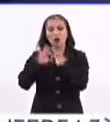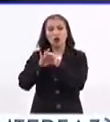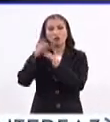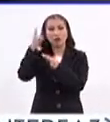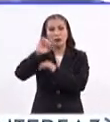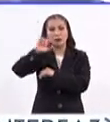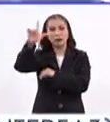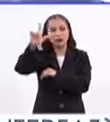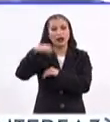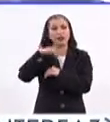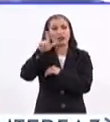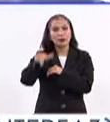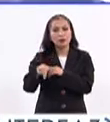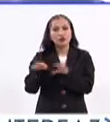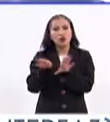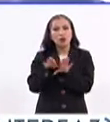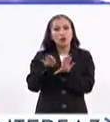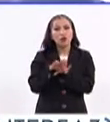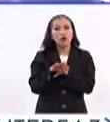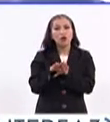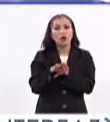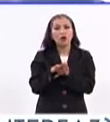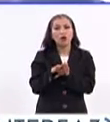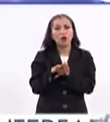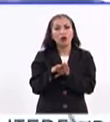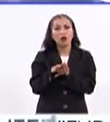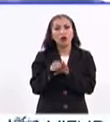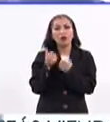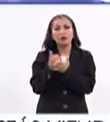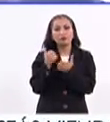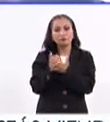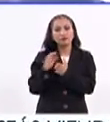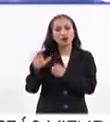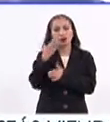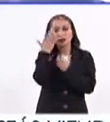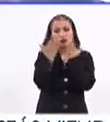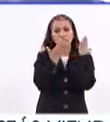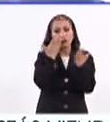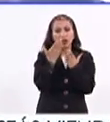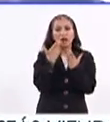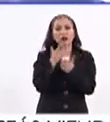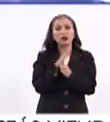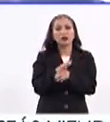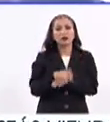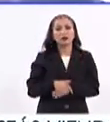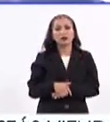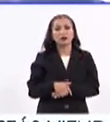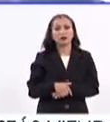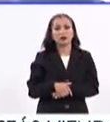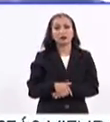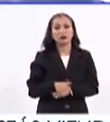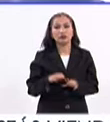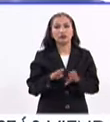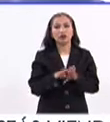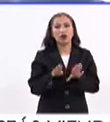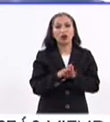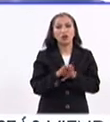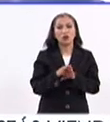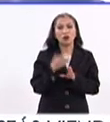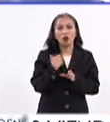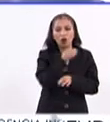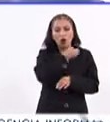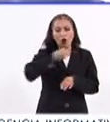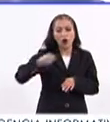a la parte profesional, y precisamente cómo fuiste acompañándolo también con el estudio, qué estudiaste y cómo fue esta